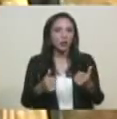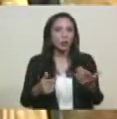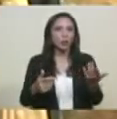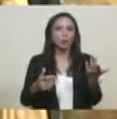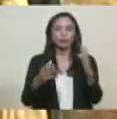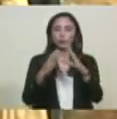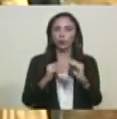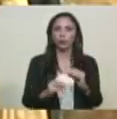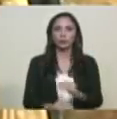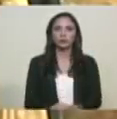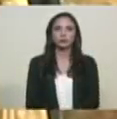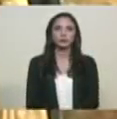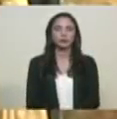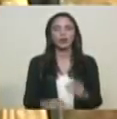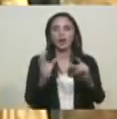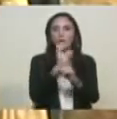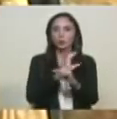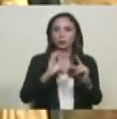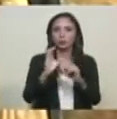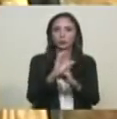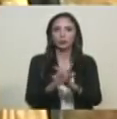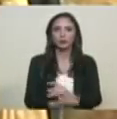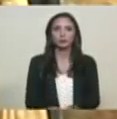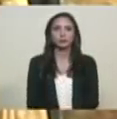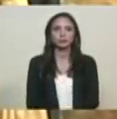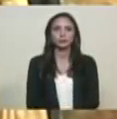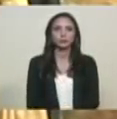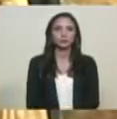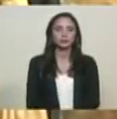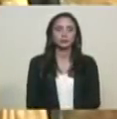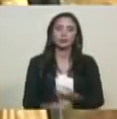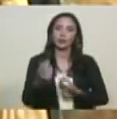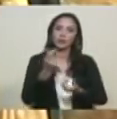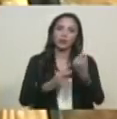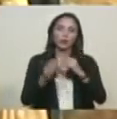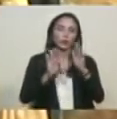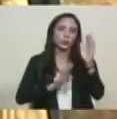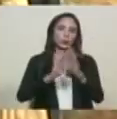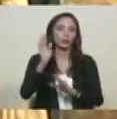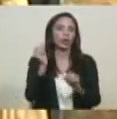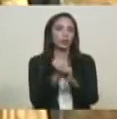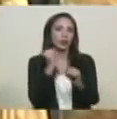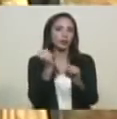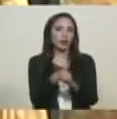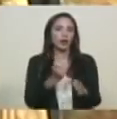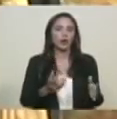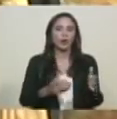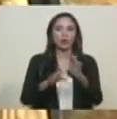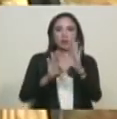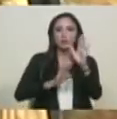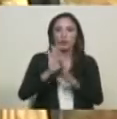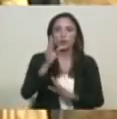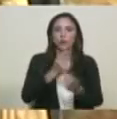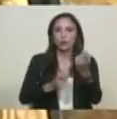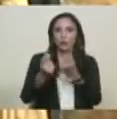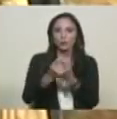en recreación, en cultura, para invertir en creación de empleo, en desarrollo económico.